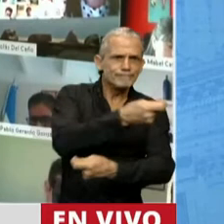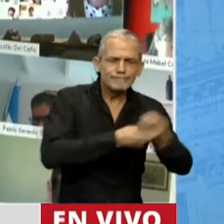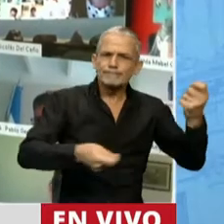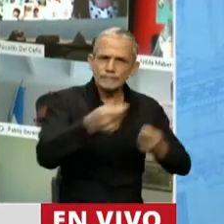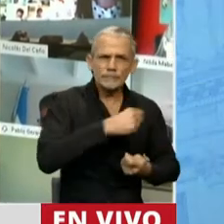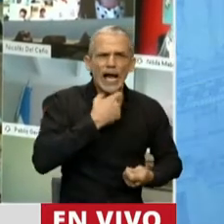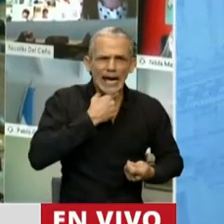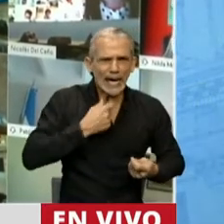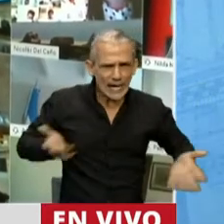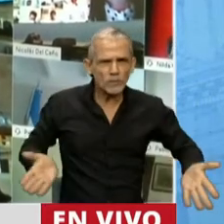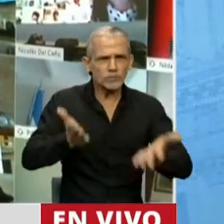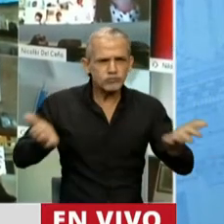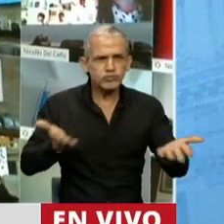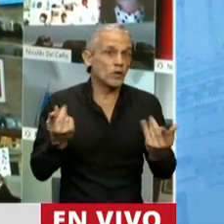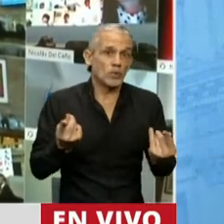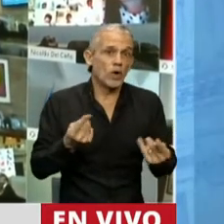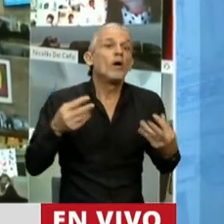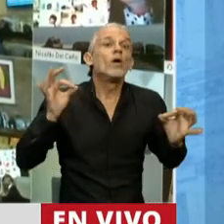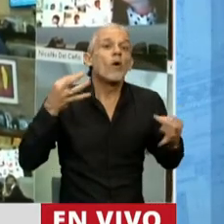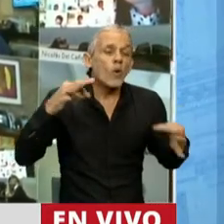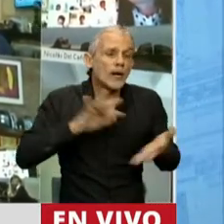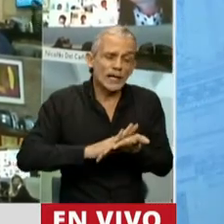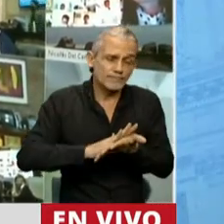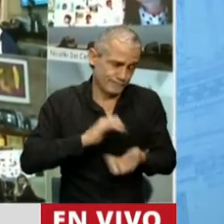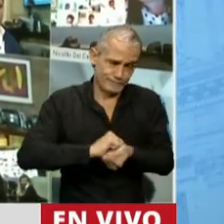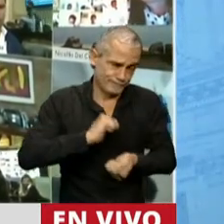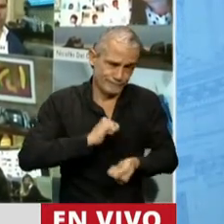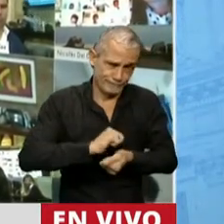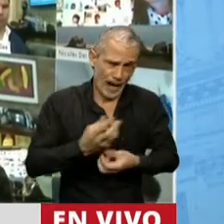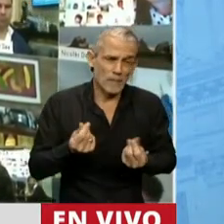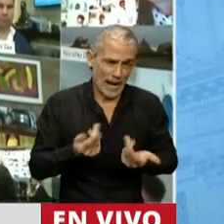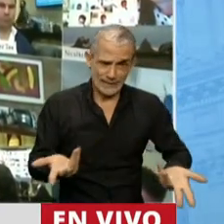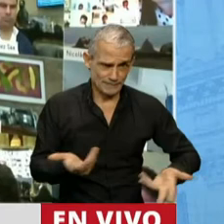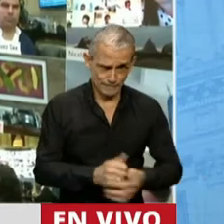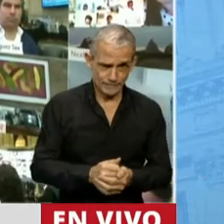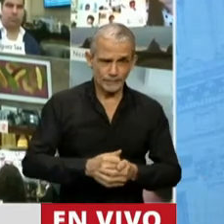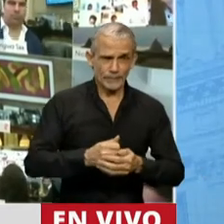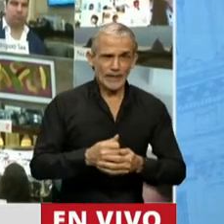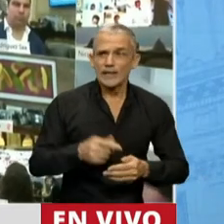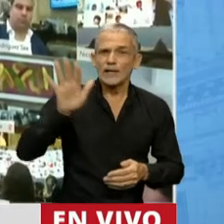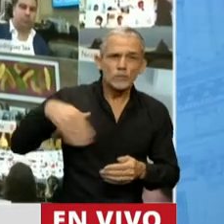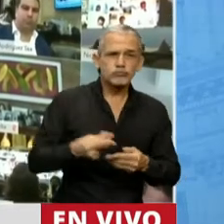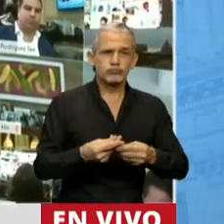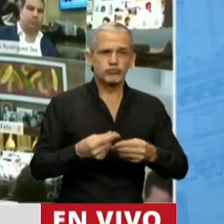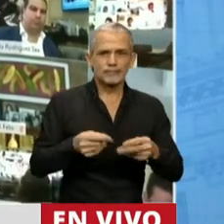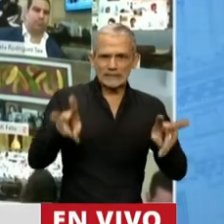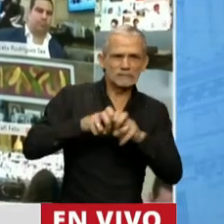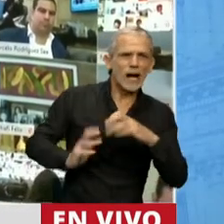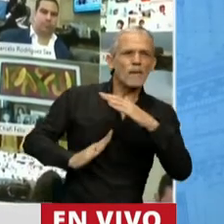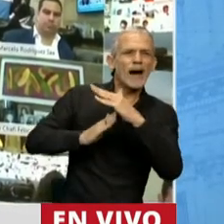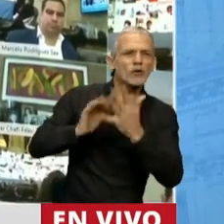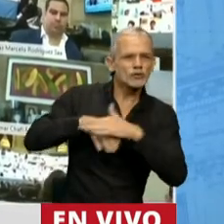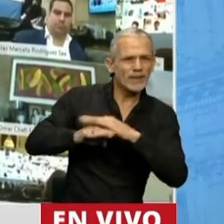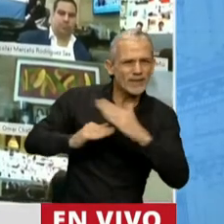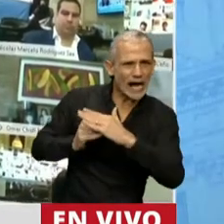fortalecer será la emisión monetaria. Se llaman recursos provenientes de utilidades del Banco Central.